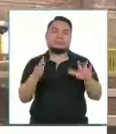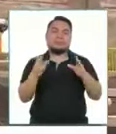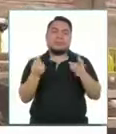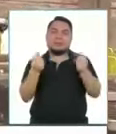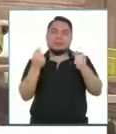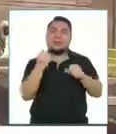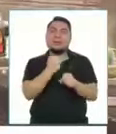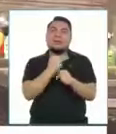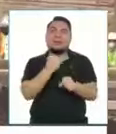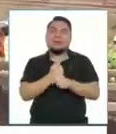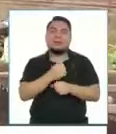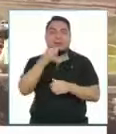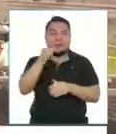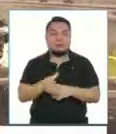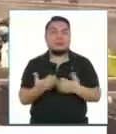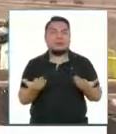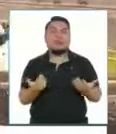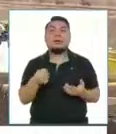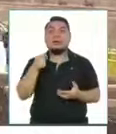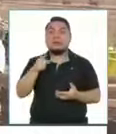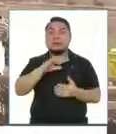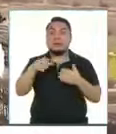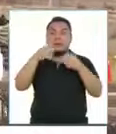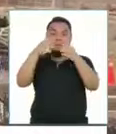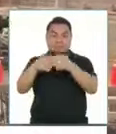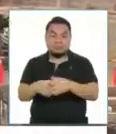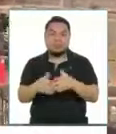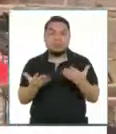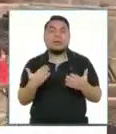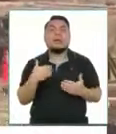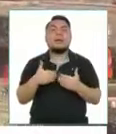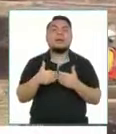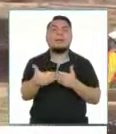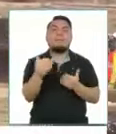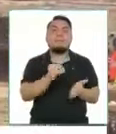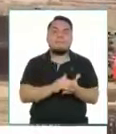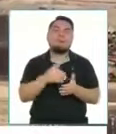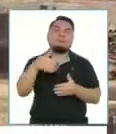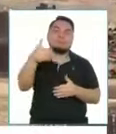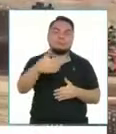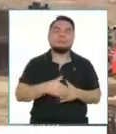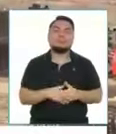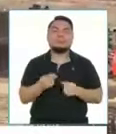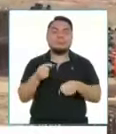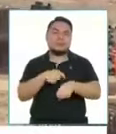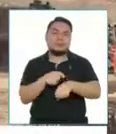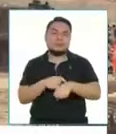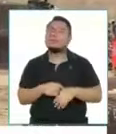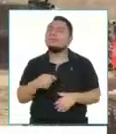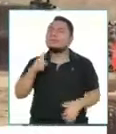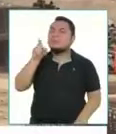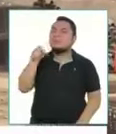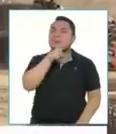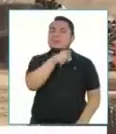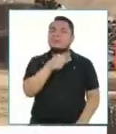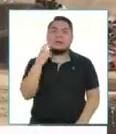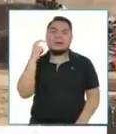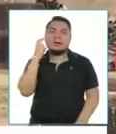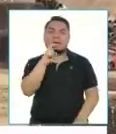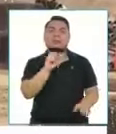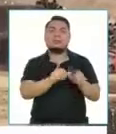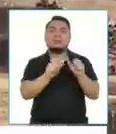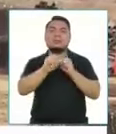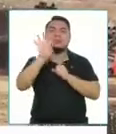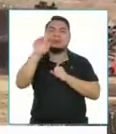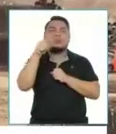empezar el trabajo con la tuneladora y hasta que entre la tuneladora vamos a tener otros mil más. Ha habido una controversia en cuanto a la línea 4, la